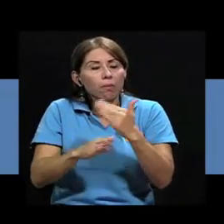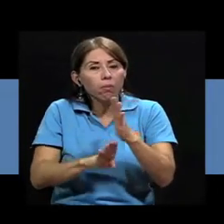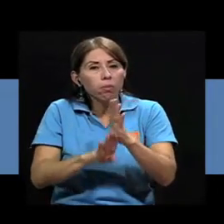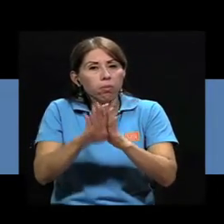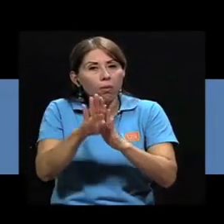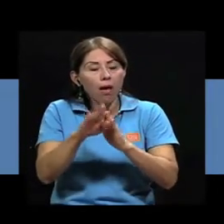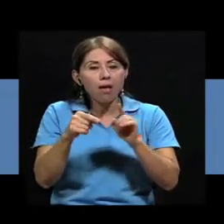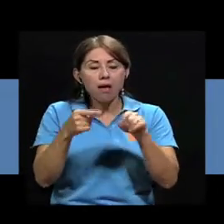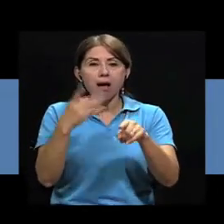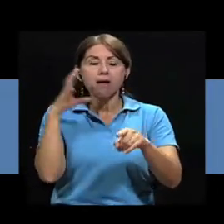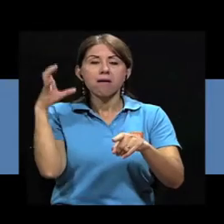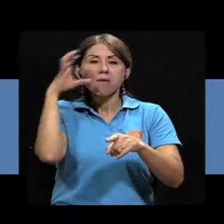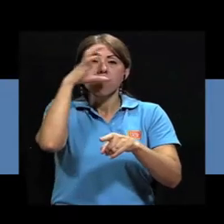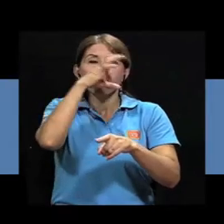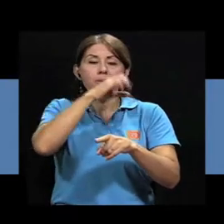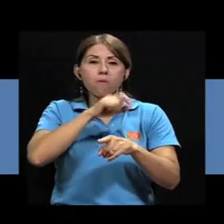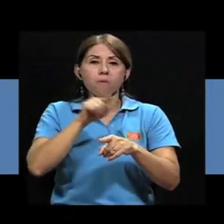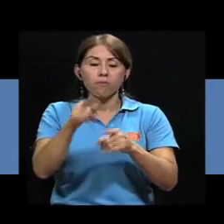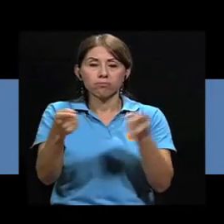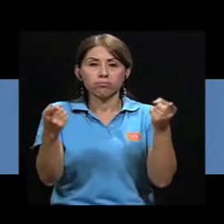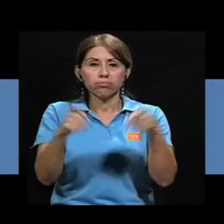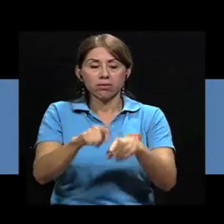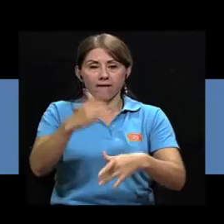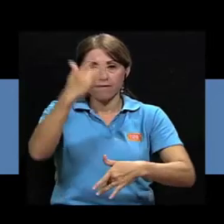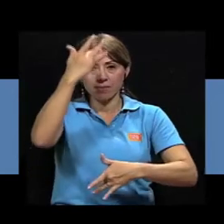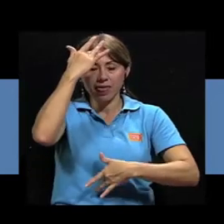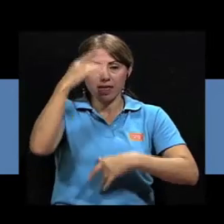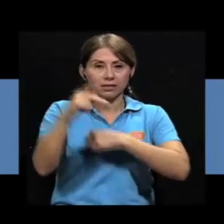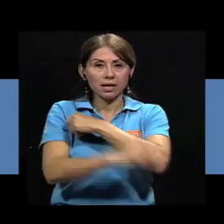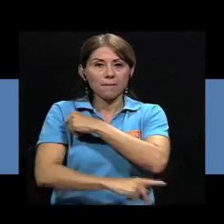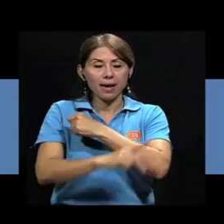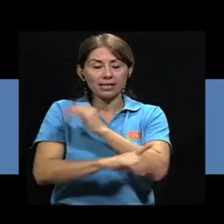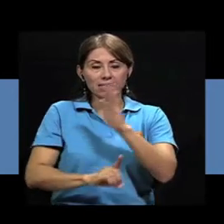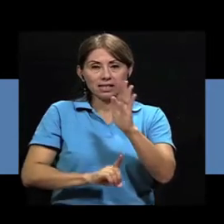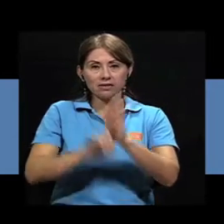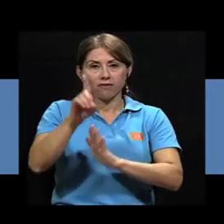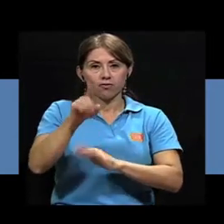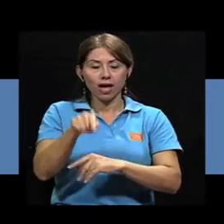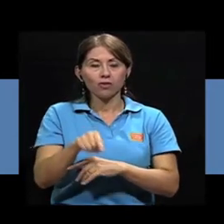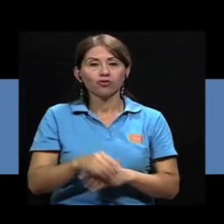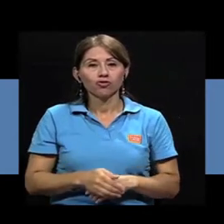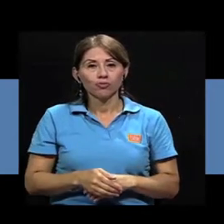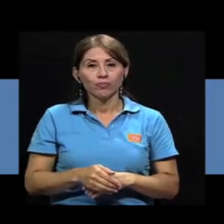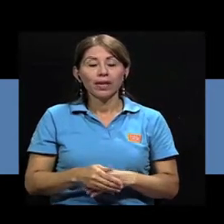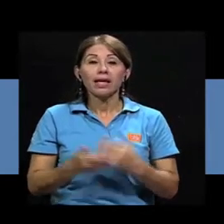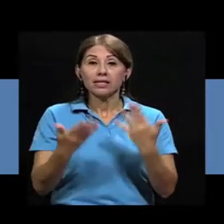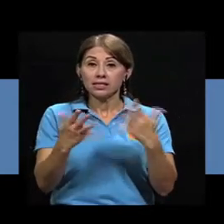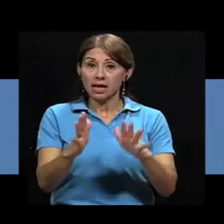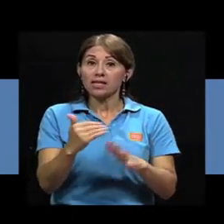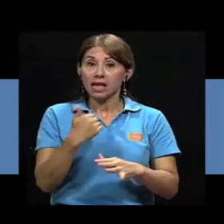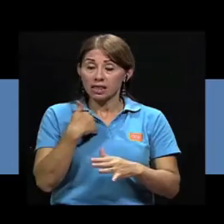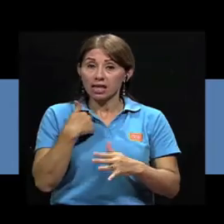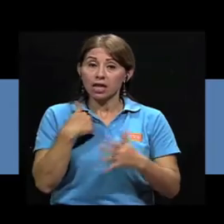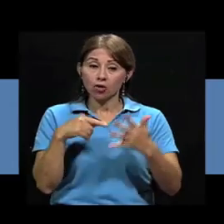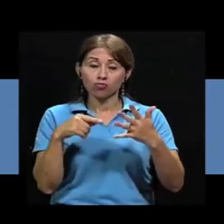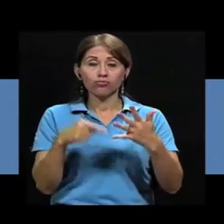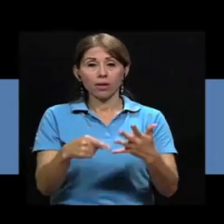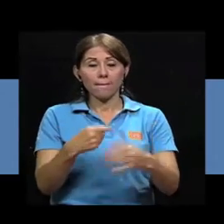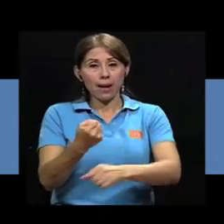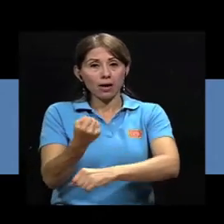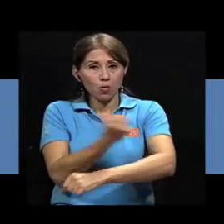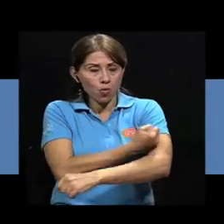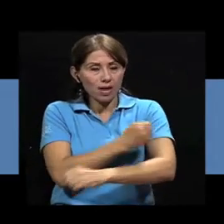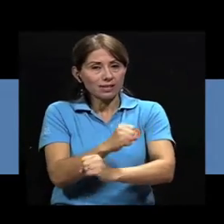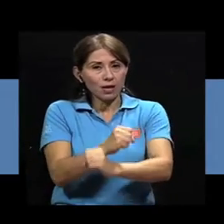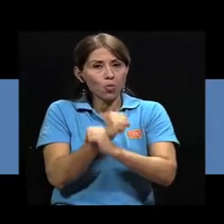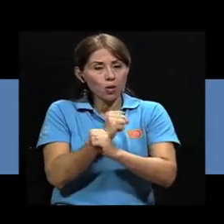vez se reconoce más como una causa importante de enfermedad en los países desarrollados. Se han obtenido vacunas